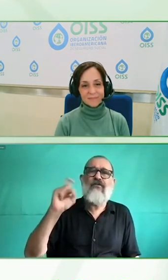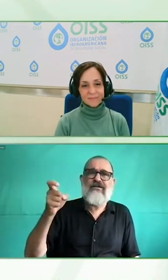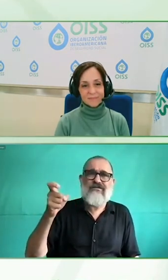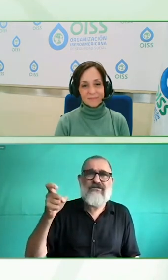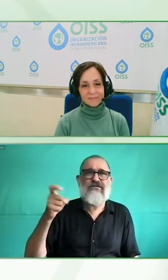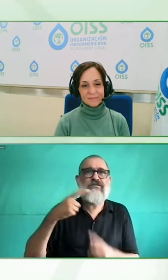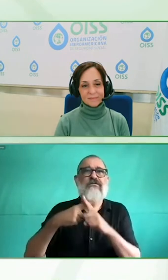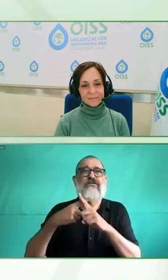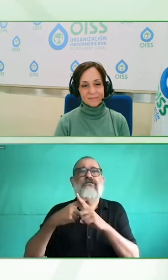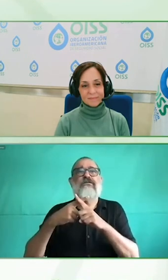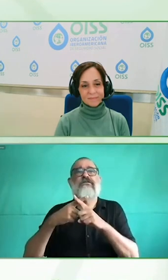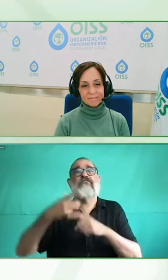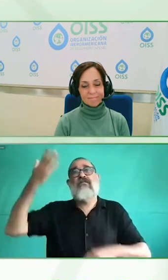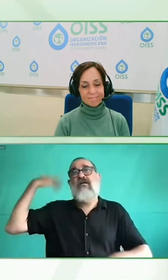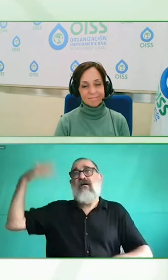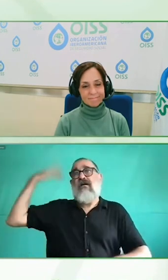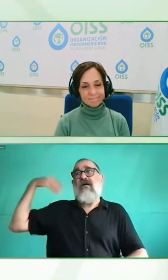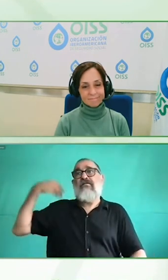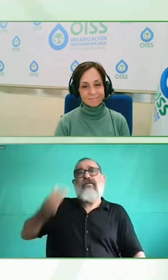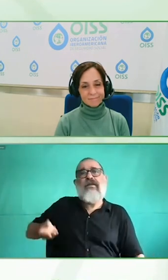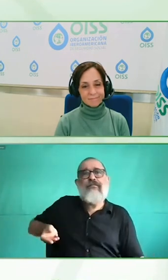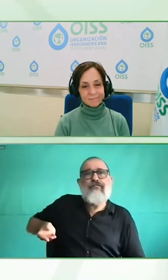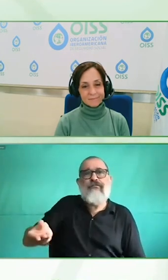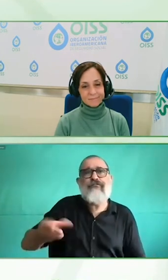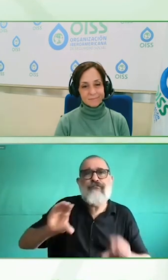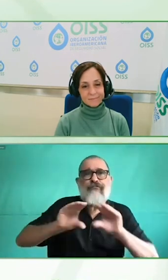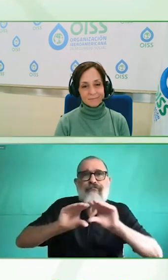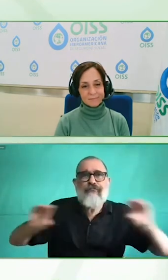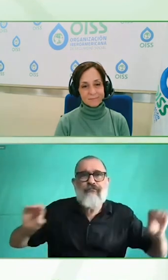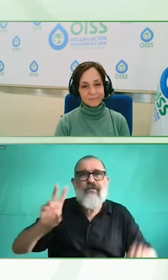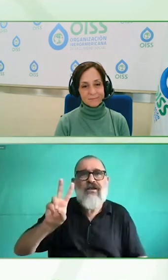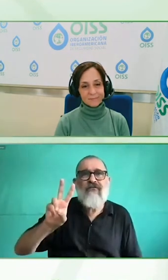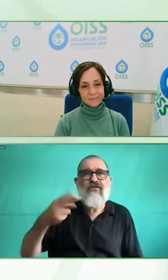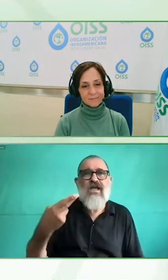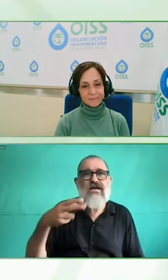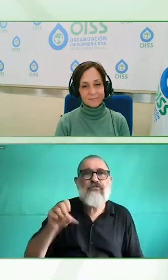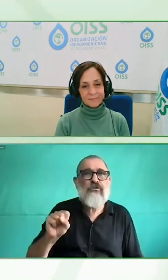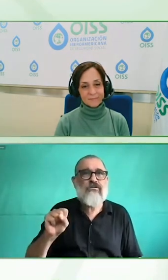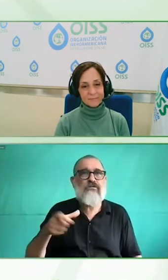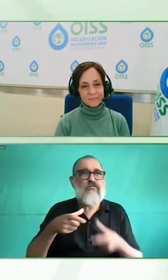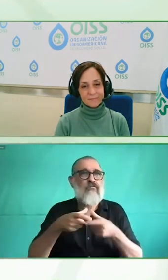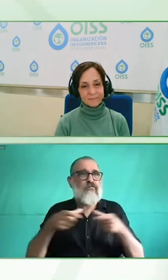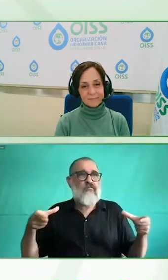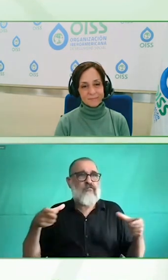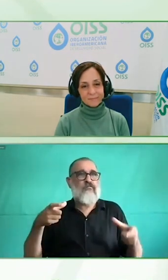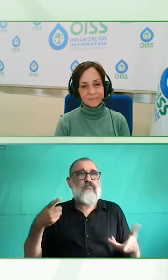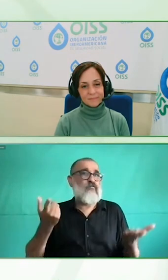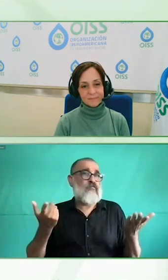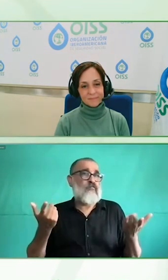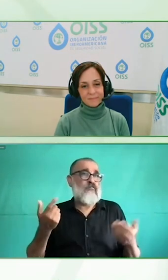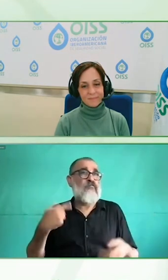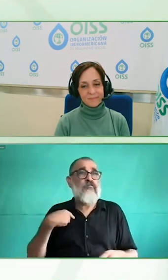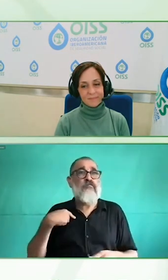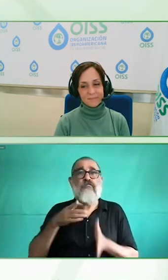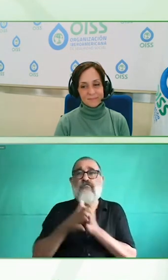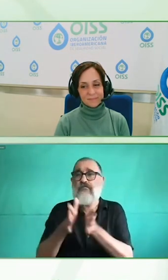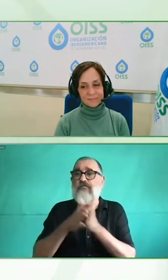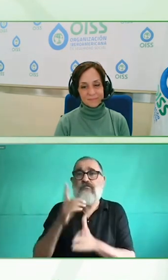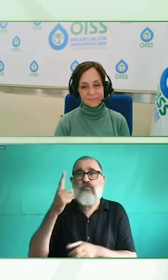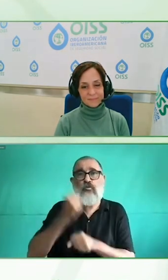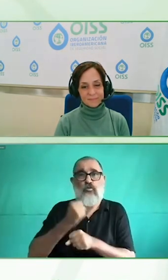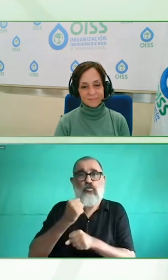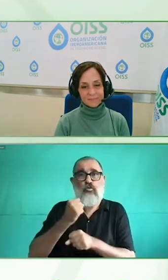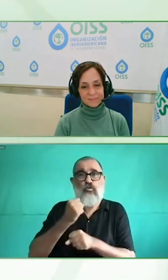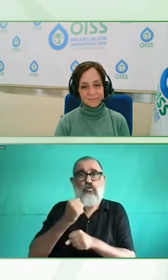esa ardiente paciencia entre tratar de realmente de apostar por la innovación y por transformar todas esas realidades que sí podemos mover la aguja más rápido